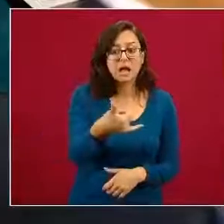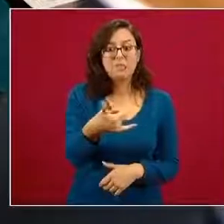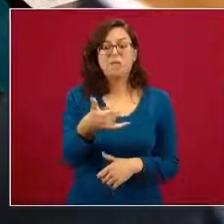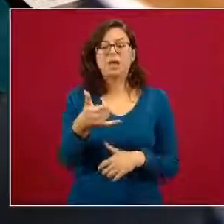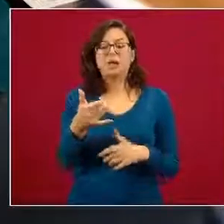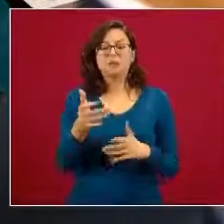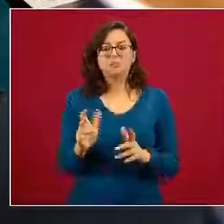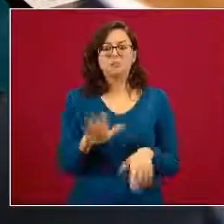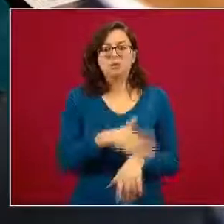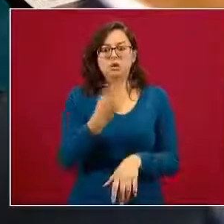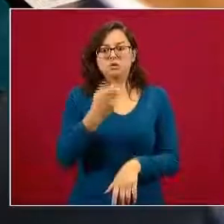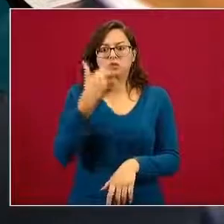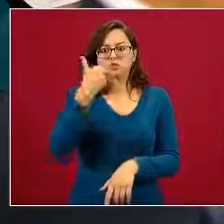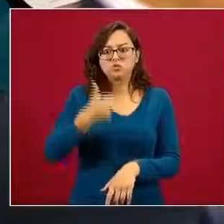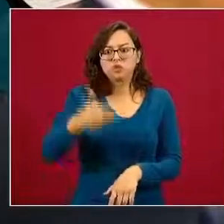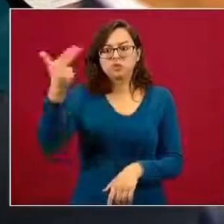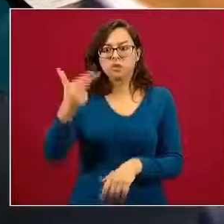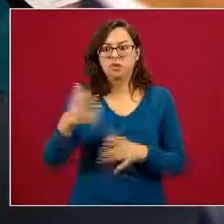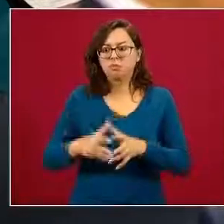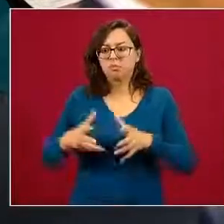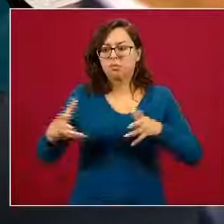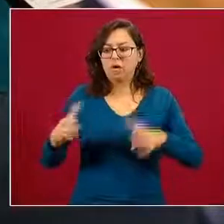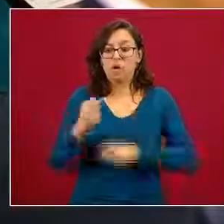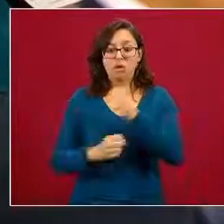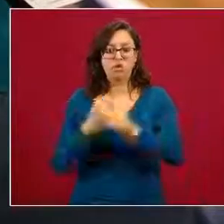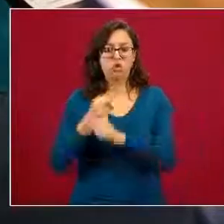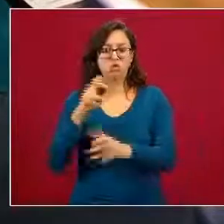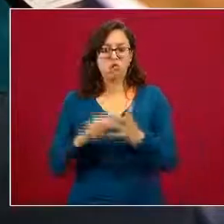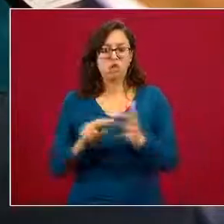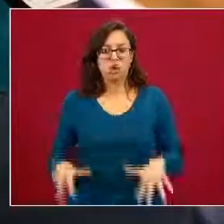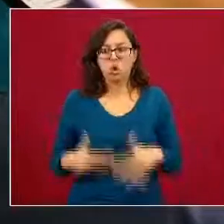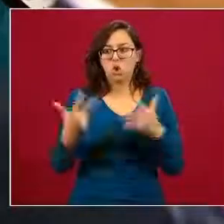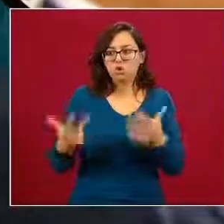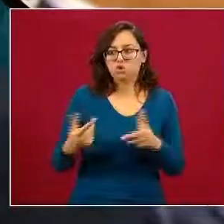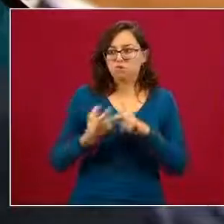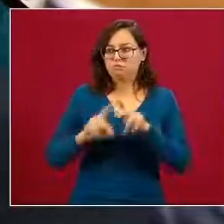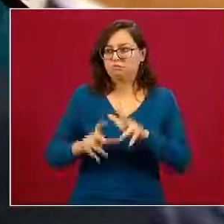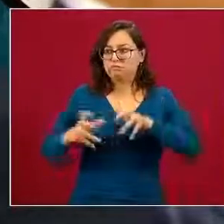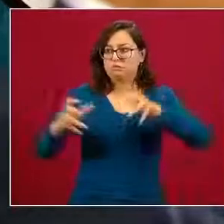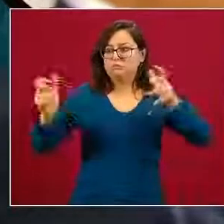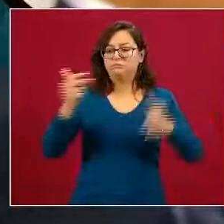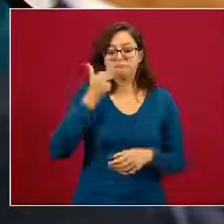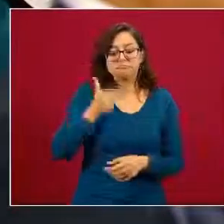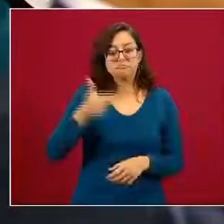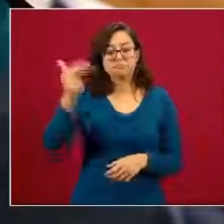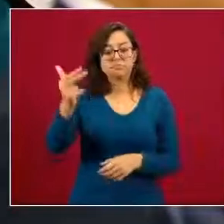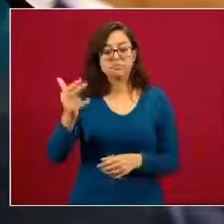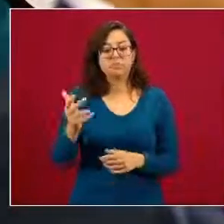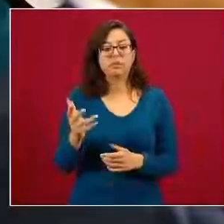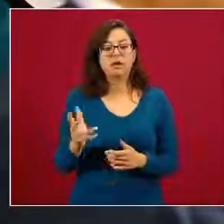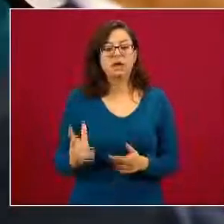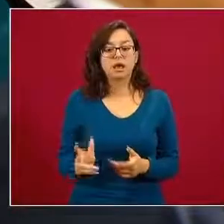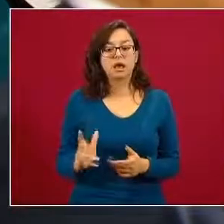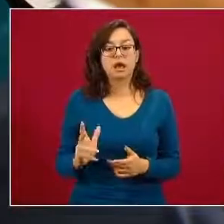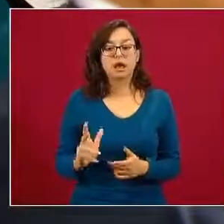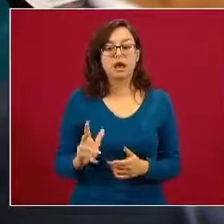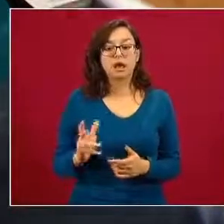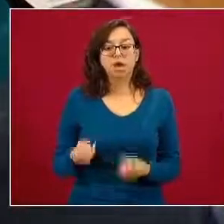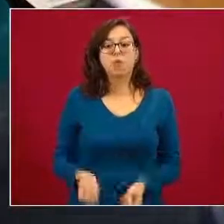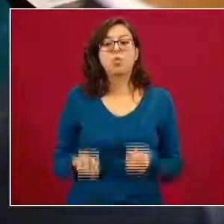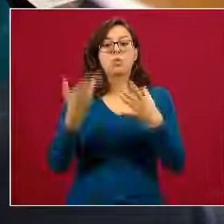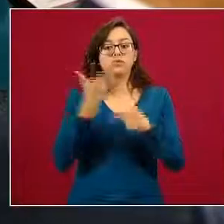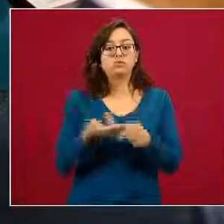de suicidio que hayan ido en aumento desde 2008 también se han reflejado sobre todo en los intentos en el número de